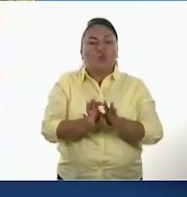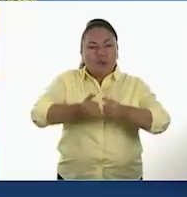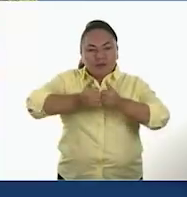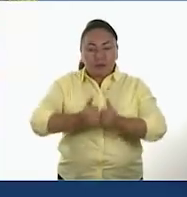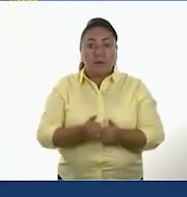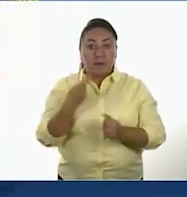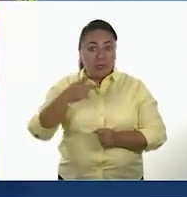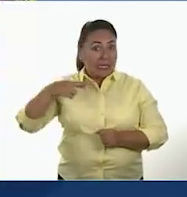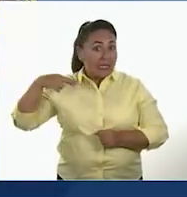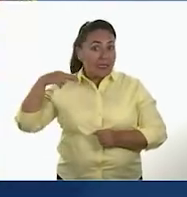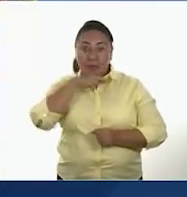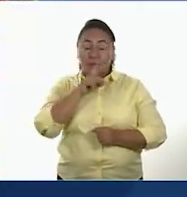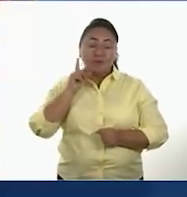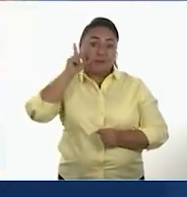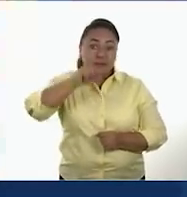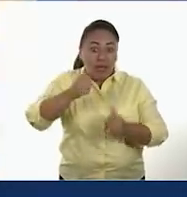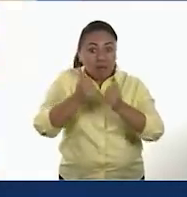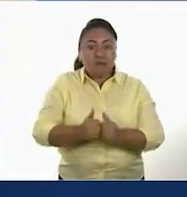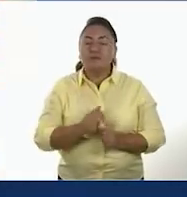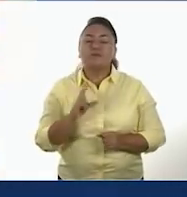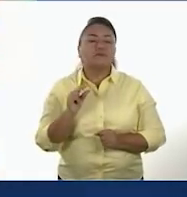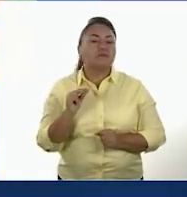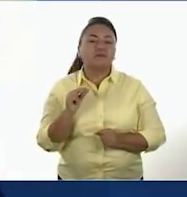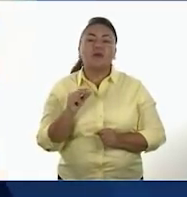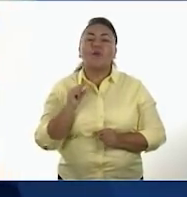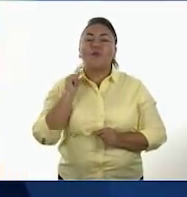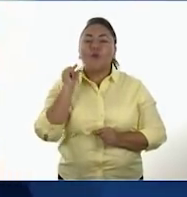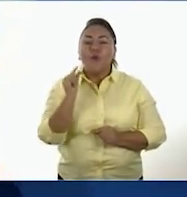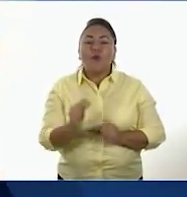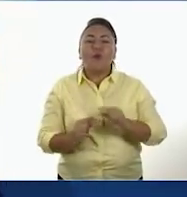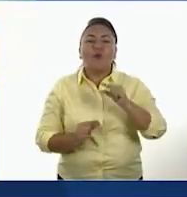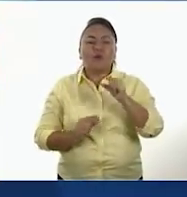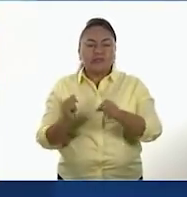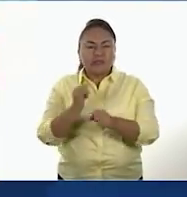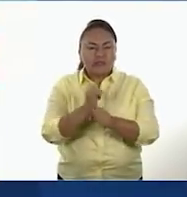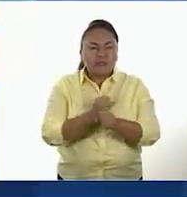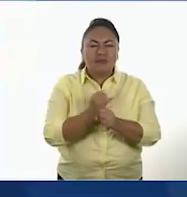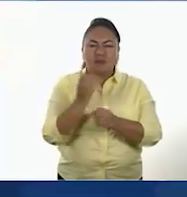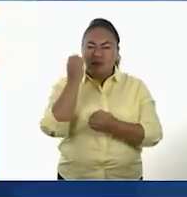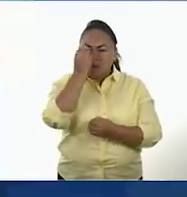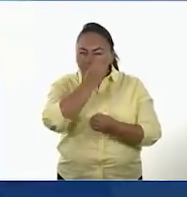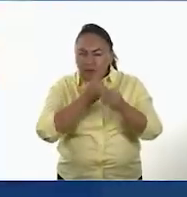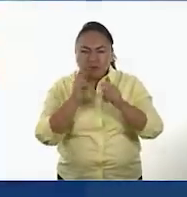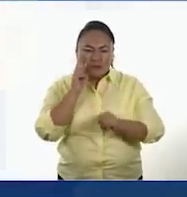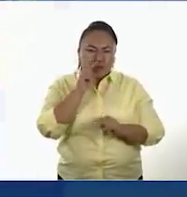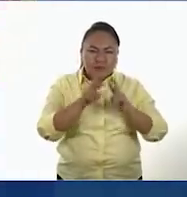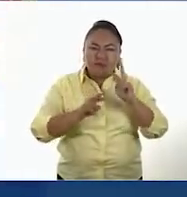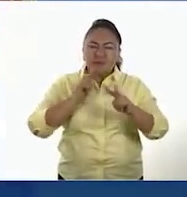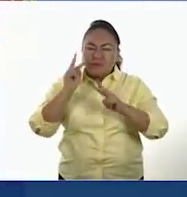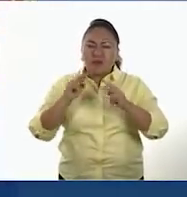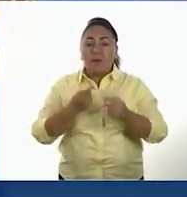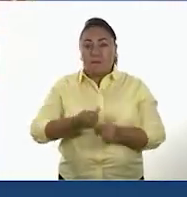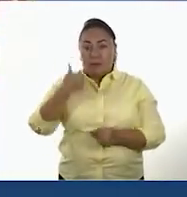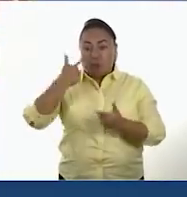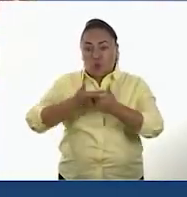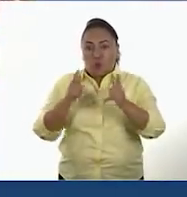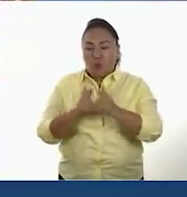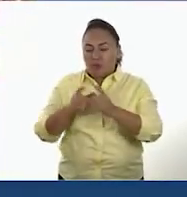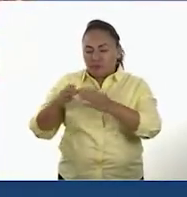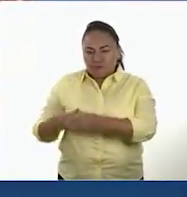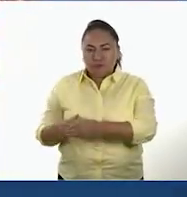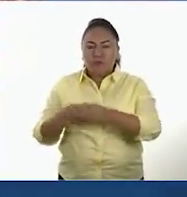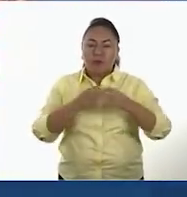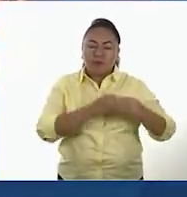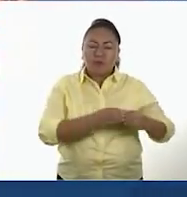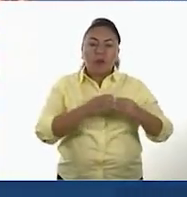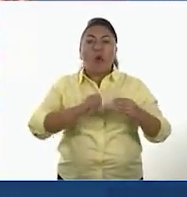sino un proceso gradual. A la par, se consolidaron algunos grupos en aldeas y otros continuaron